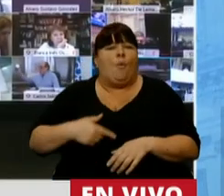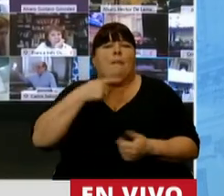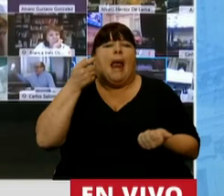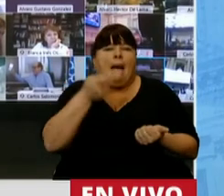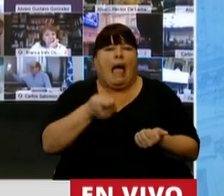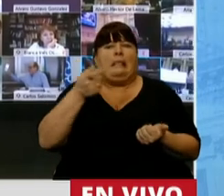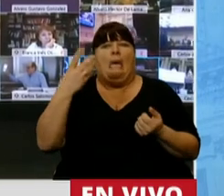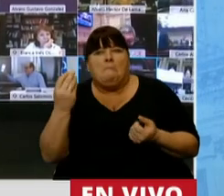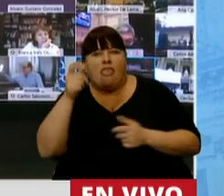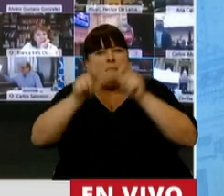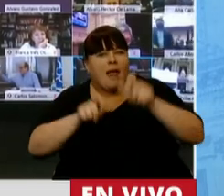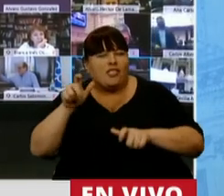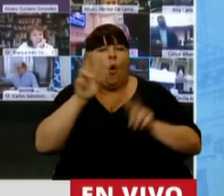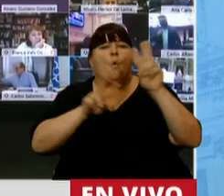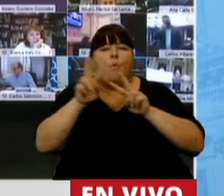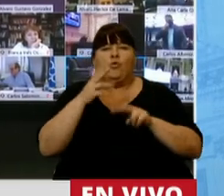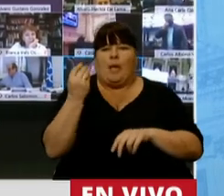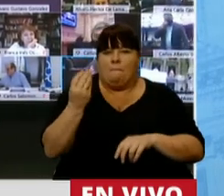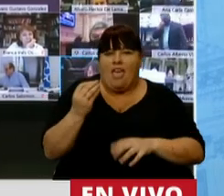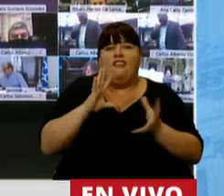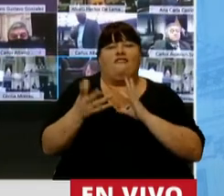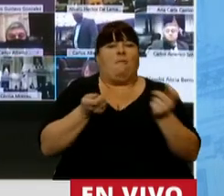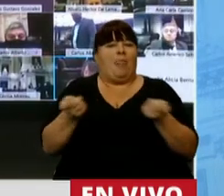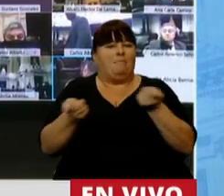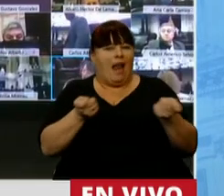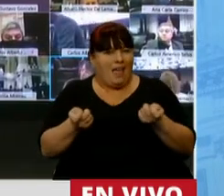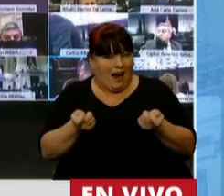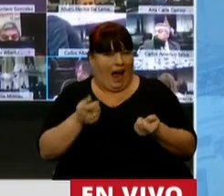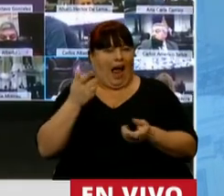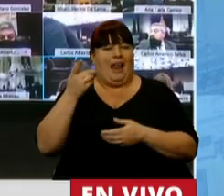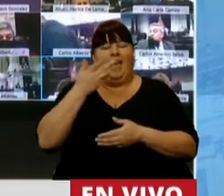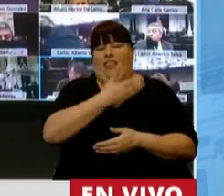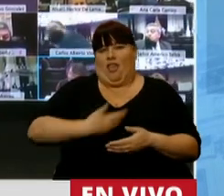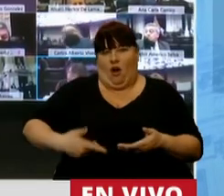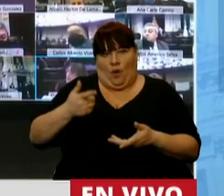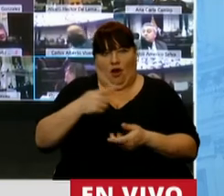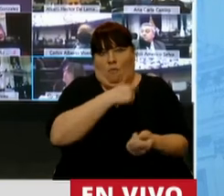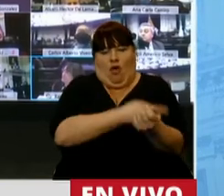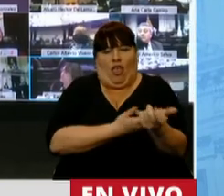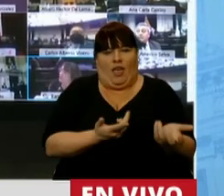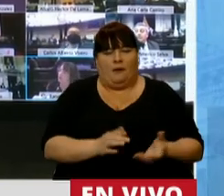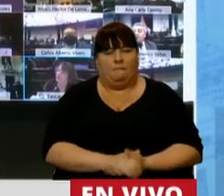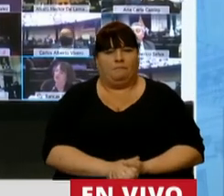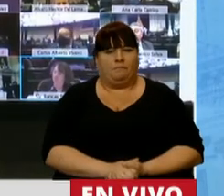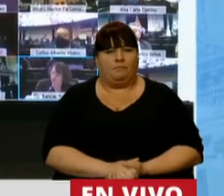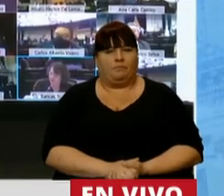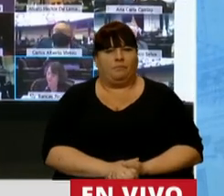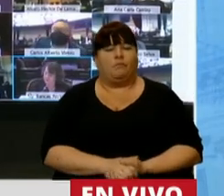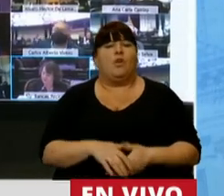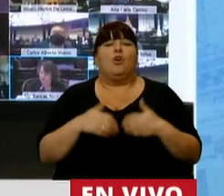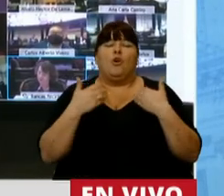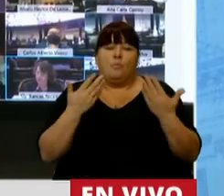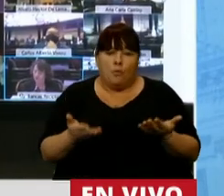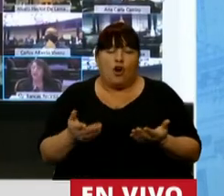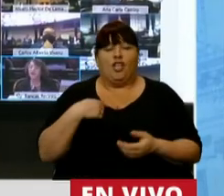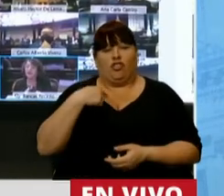sangre y miedo, a ser del terror el modus operandi de la administración del poder. Es por esto